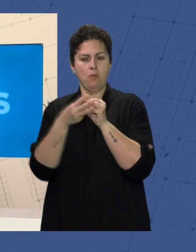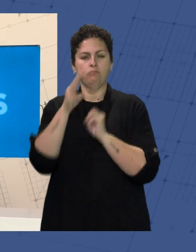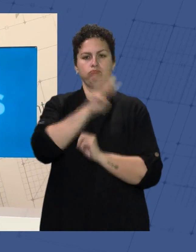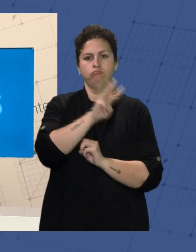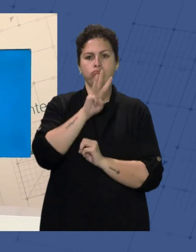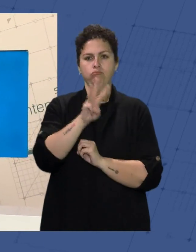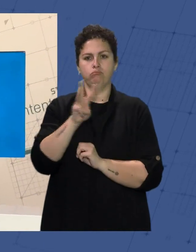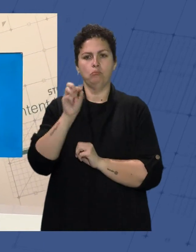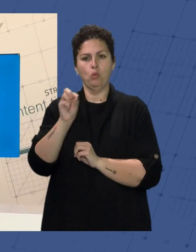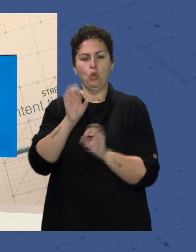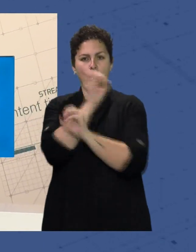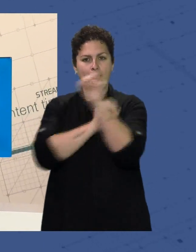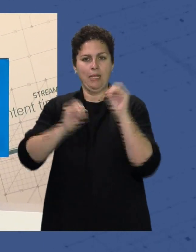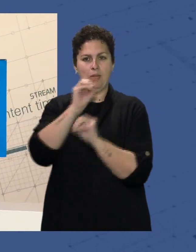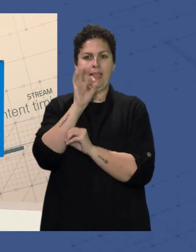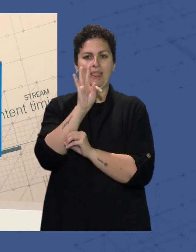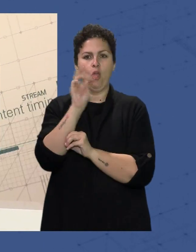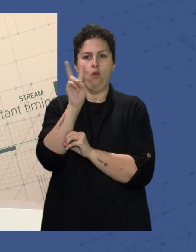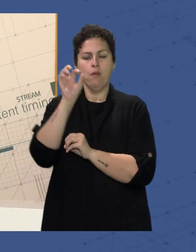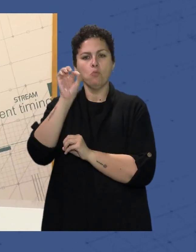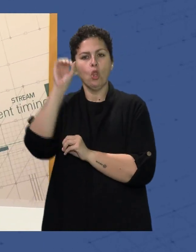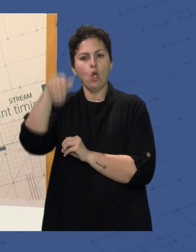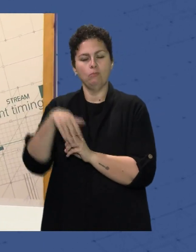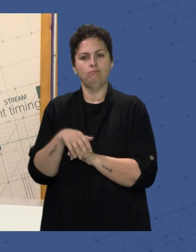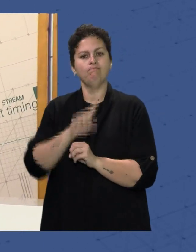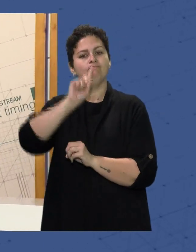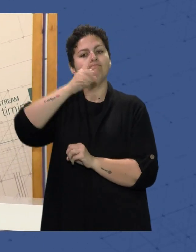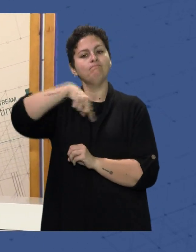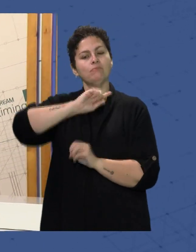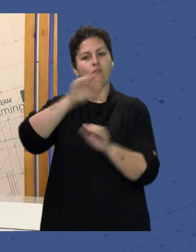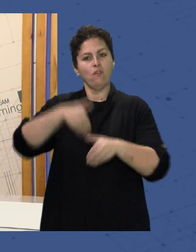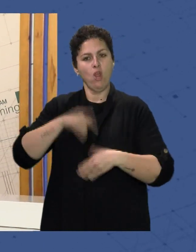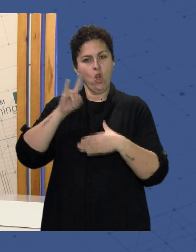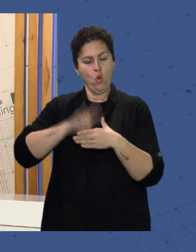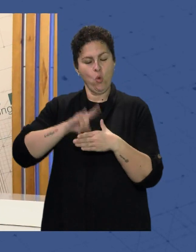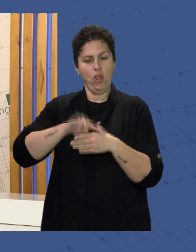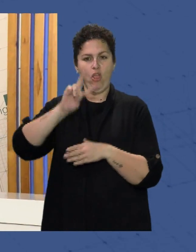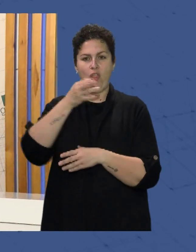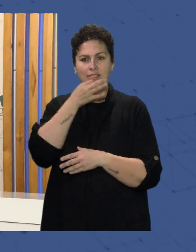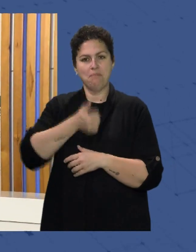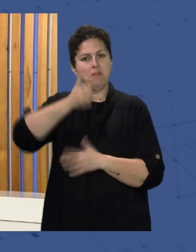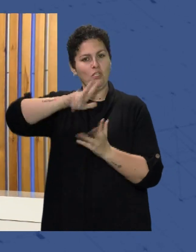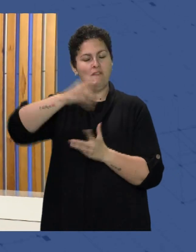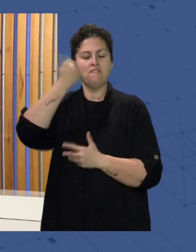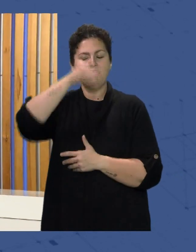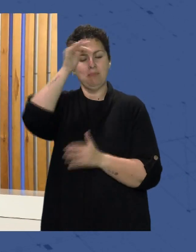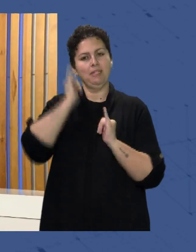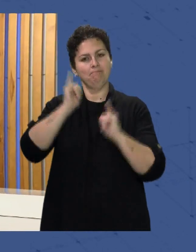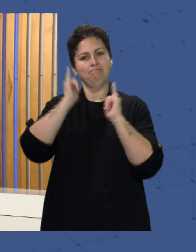.interalmeriatv.com Nosotros volvemos el lunes A las 2 de la tarde Con más noticias Pase un buen fin de semana